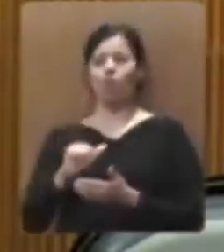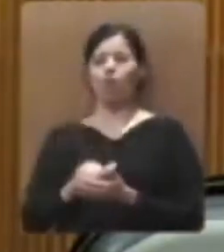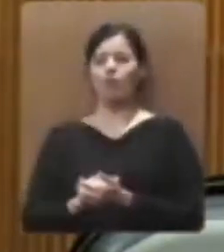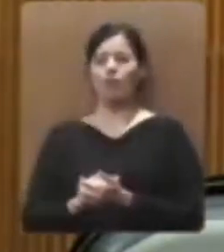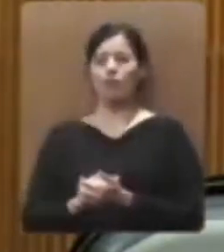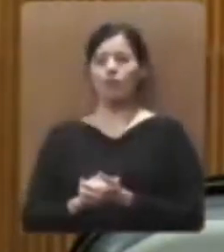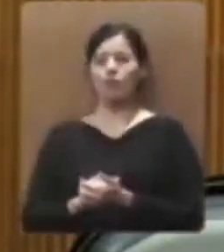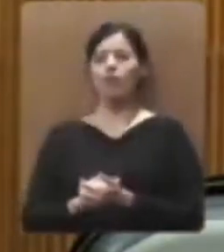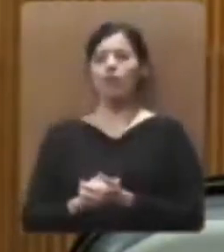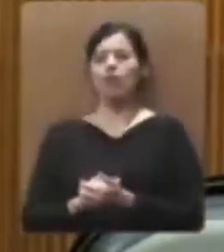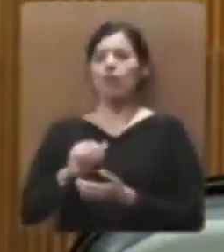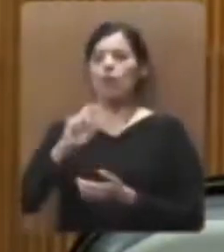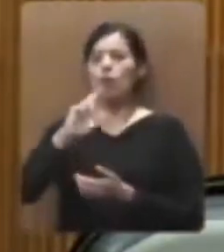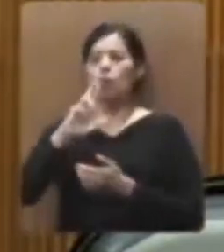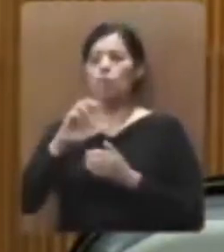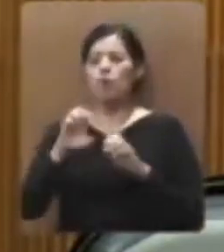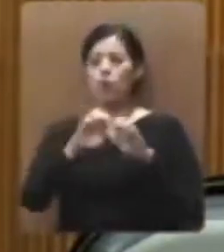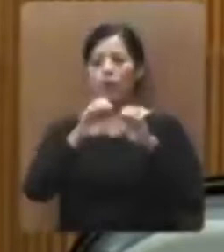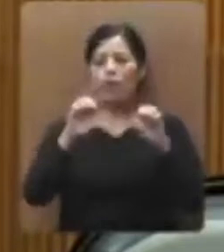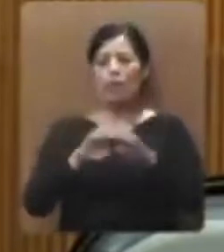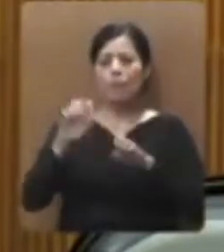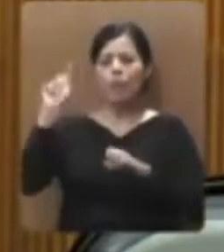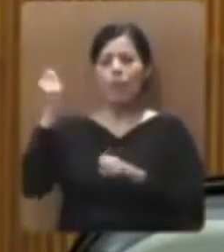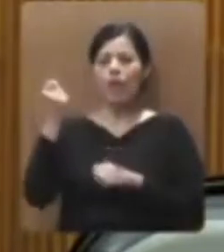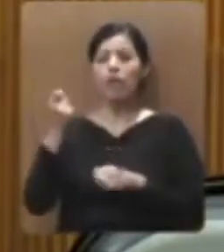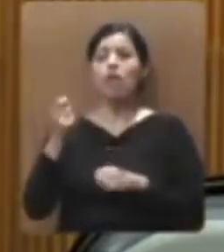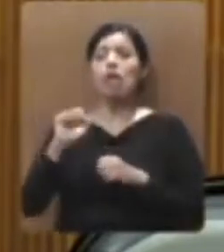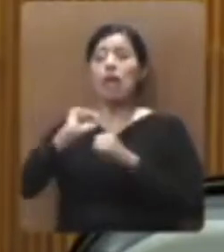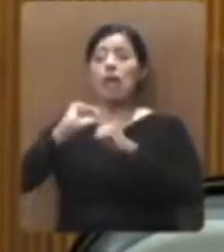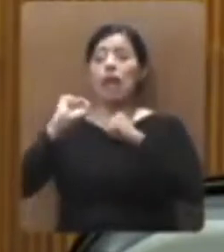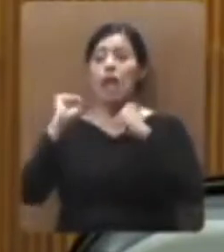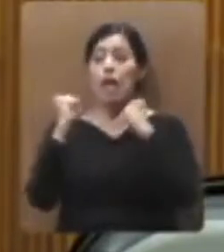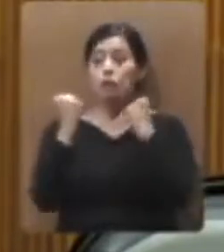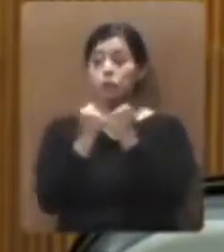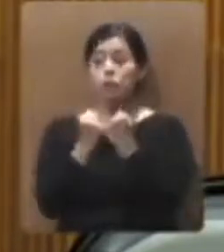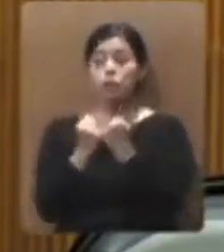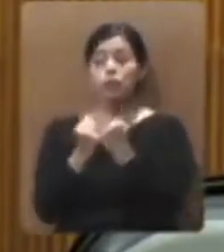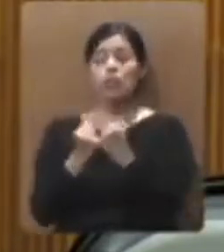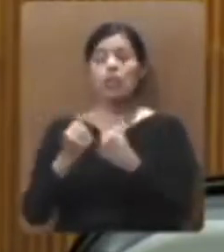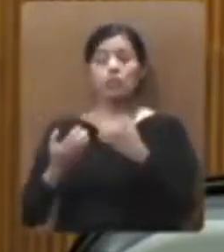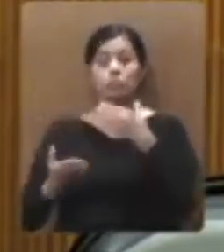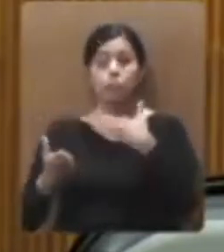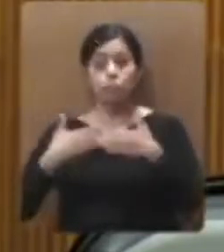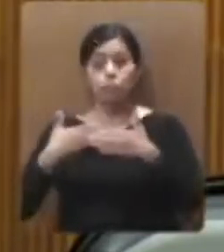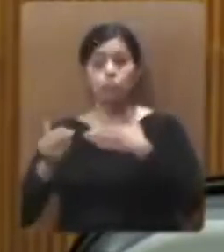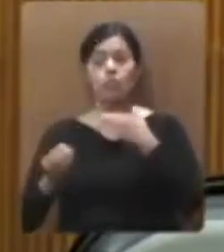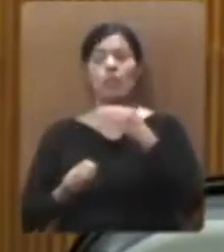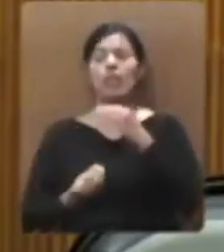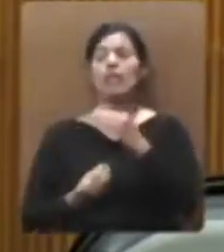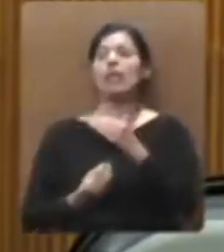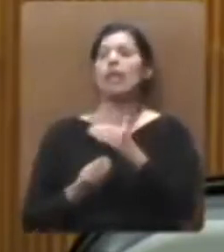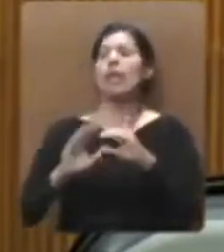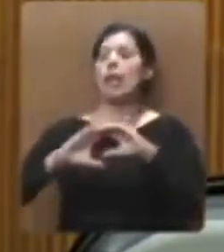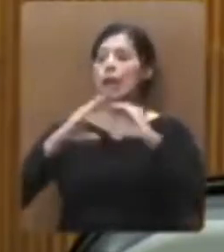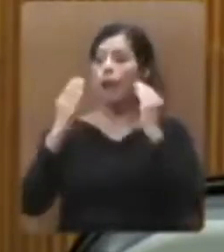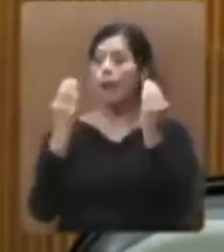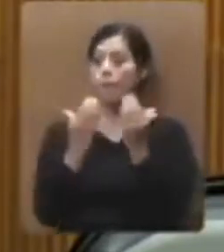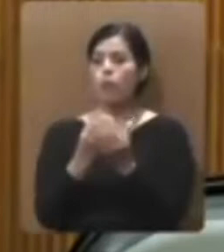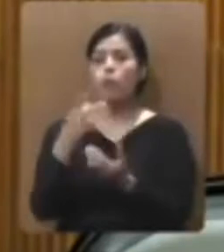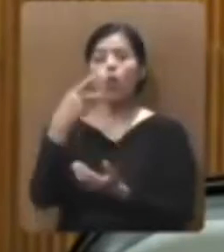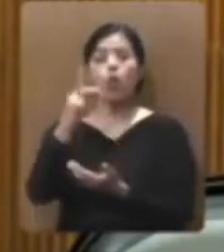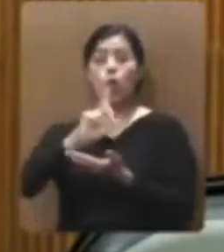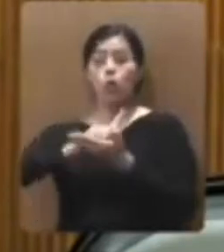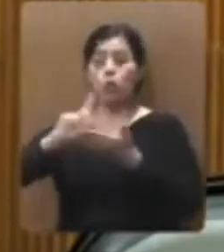mejores equipamientos tecnológicos. Las sociedades más modernas en el mundo son las que sus derechos humanos son de avanzada,